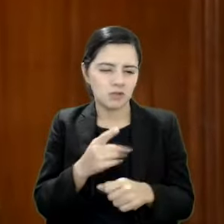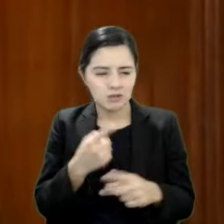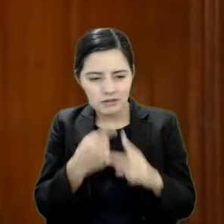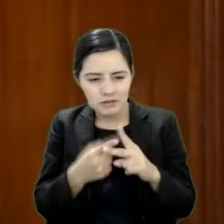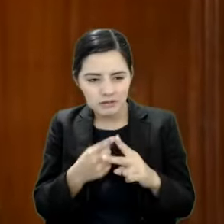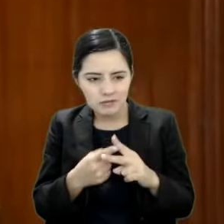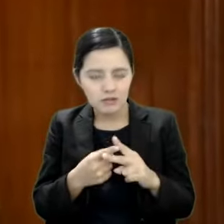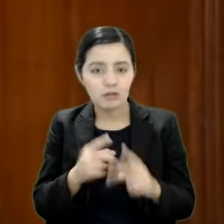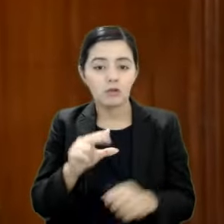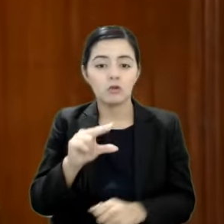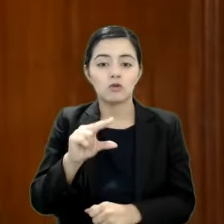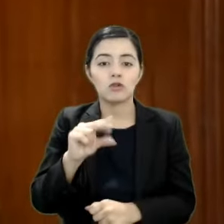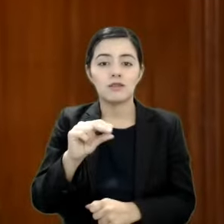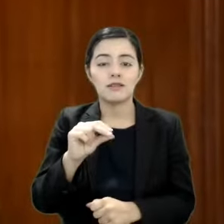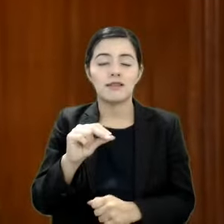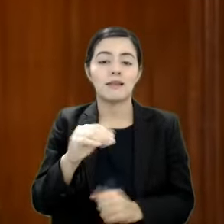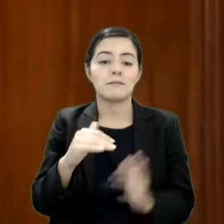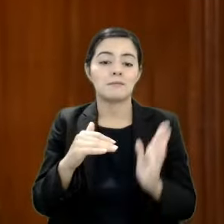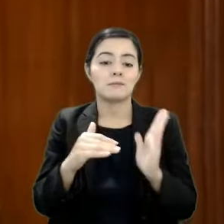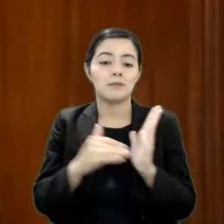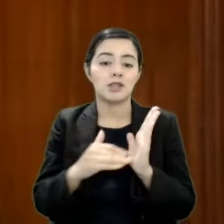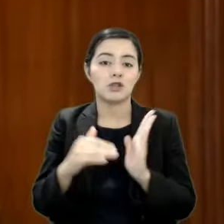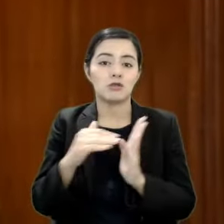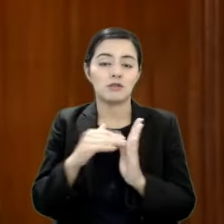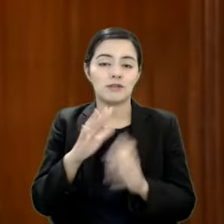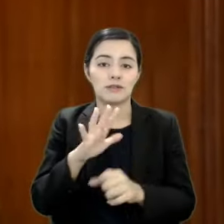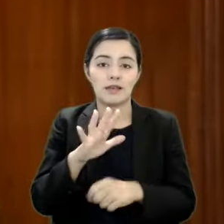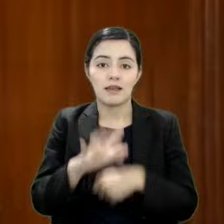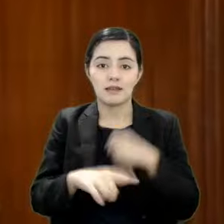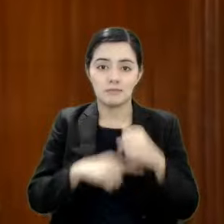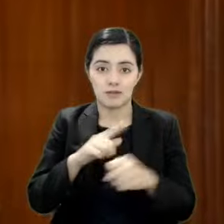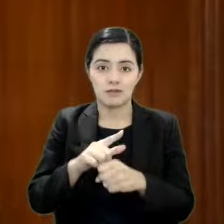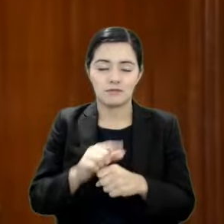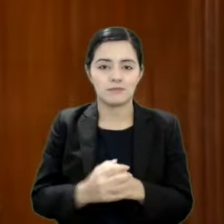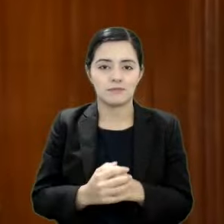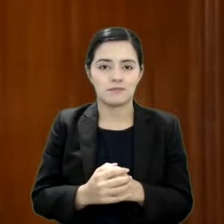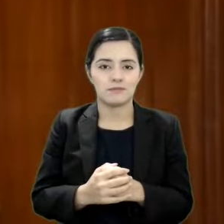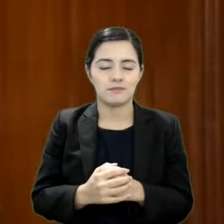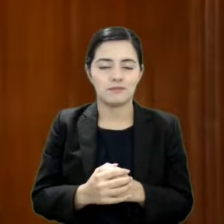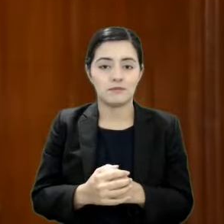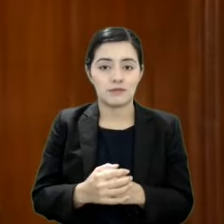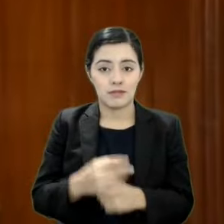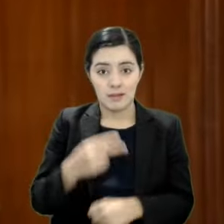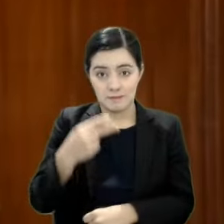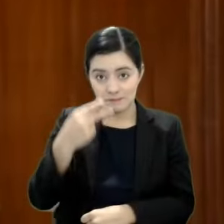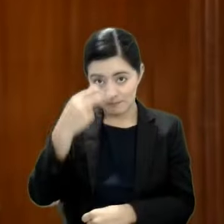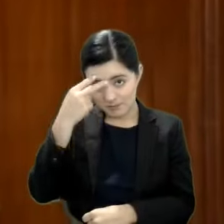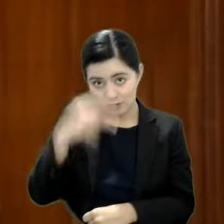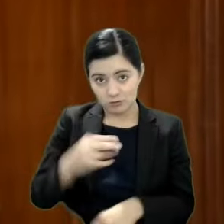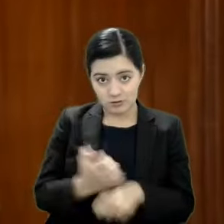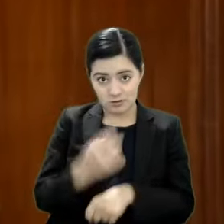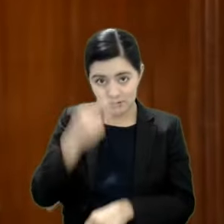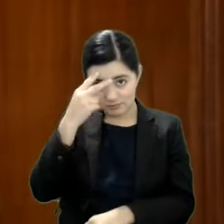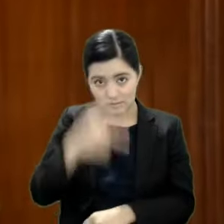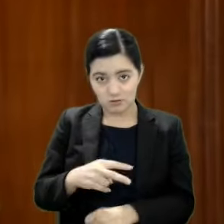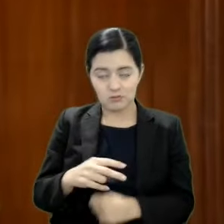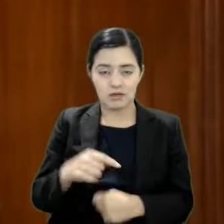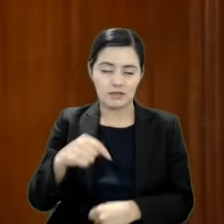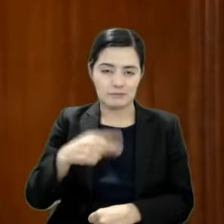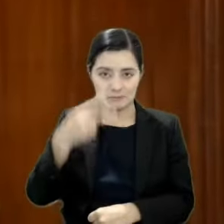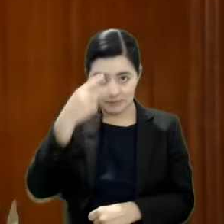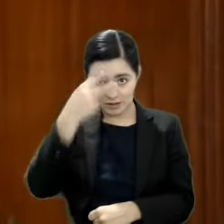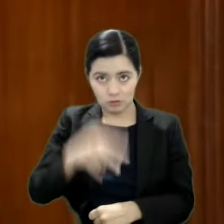millones de animales. México es el segundo país en el mundo